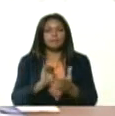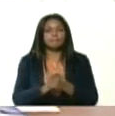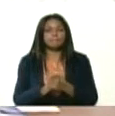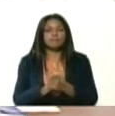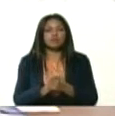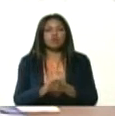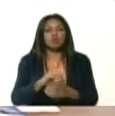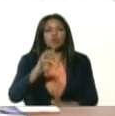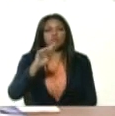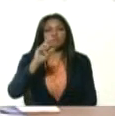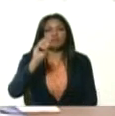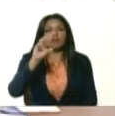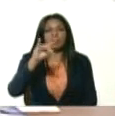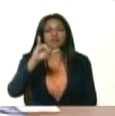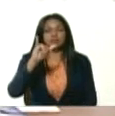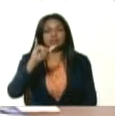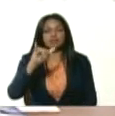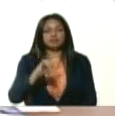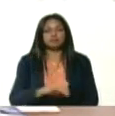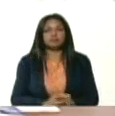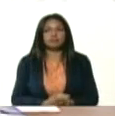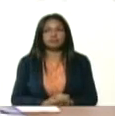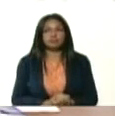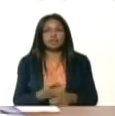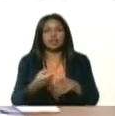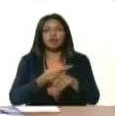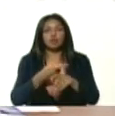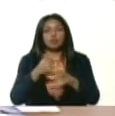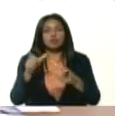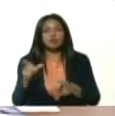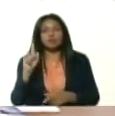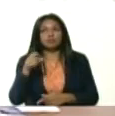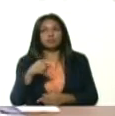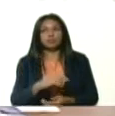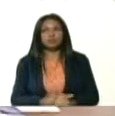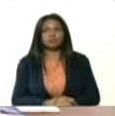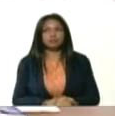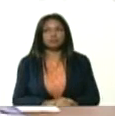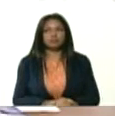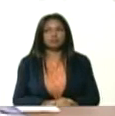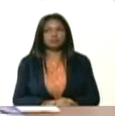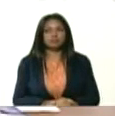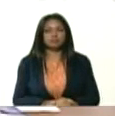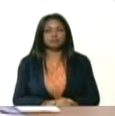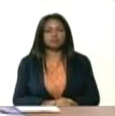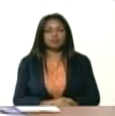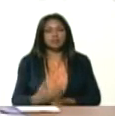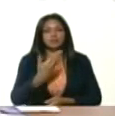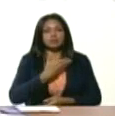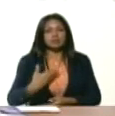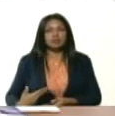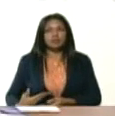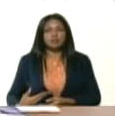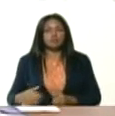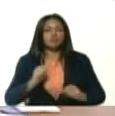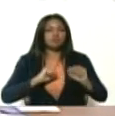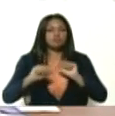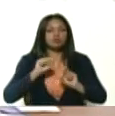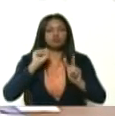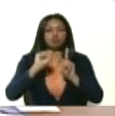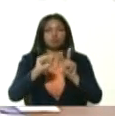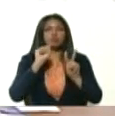Bernal Rosales, protector del Estado, a la gobernadora Lady Gómez, a el presidente del movimiento Somos Venezuela,